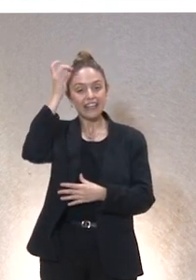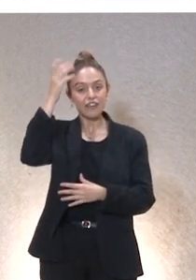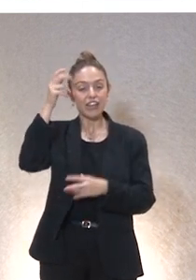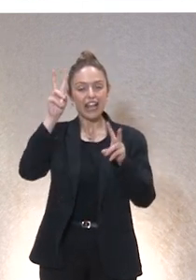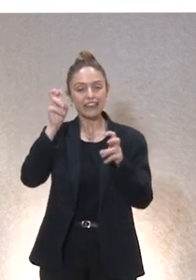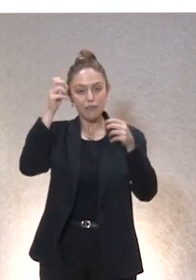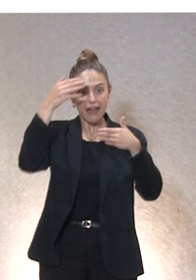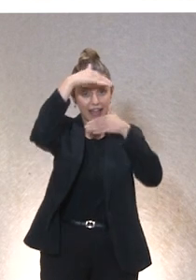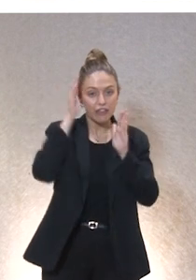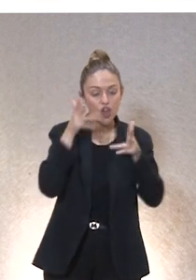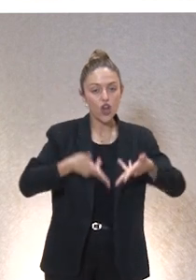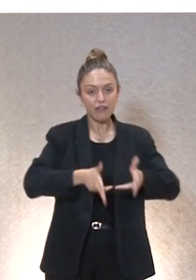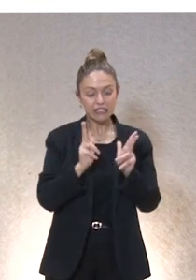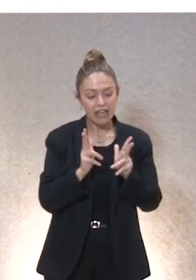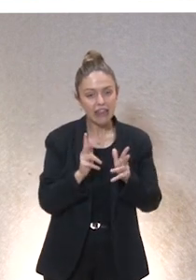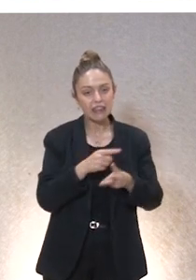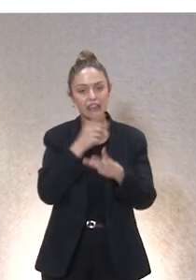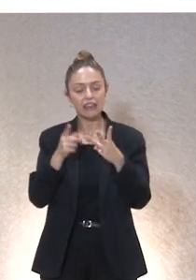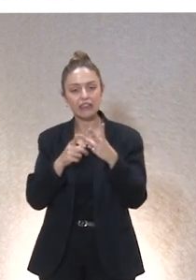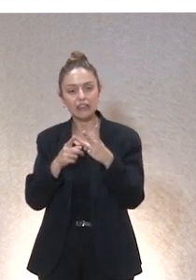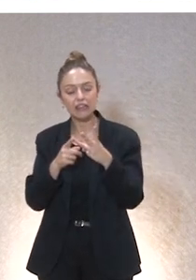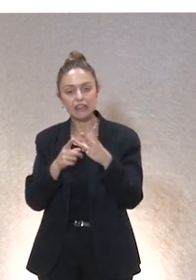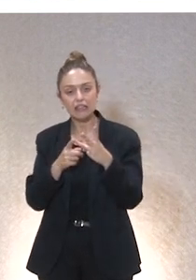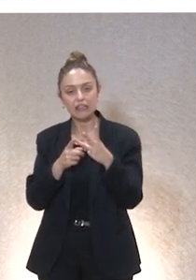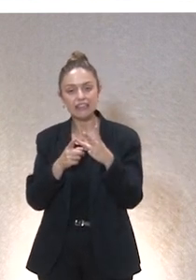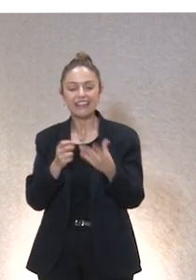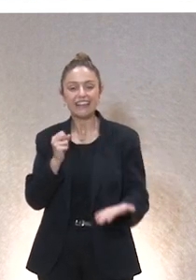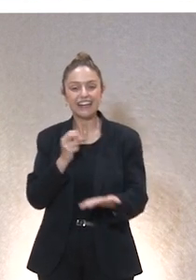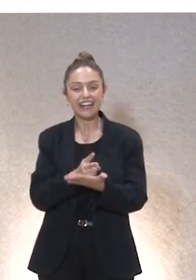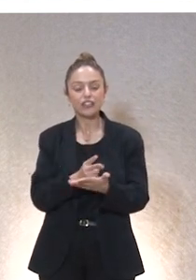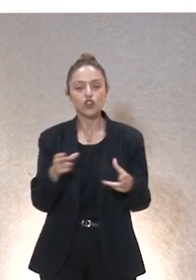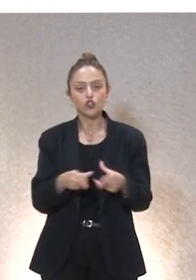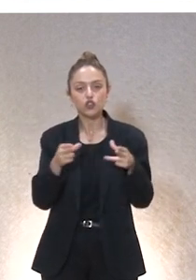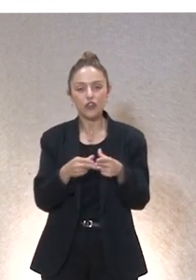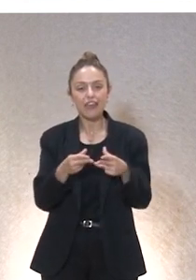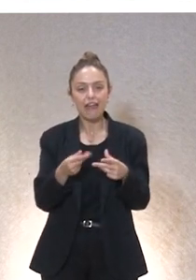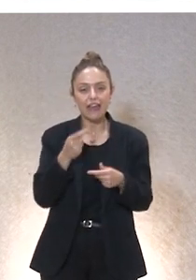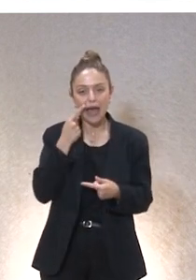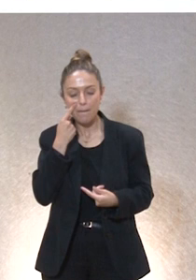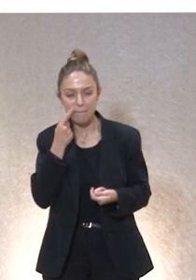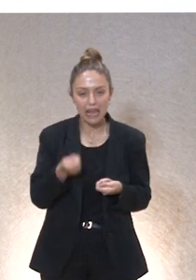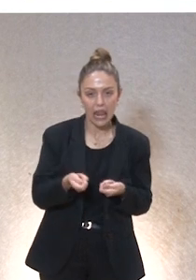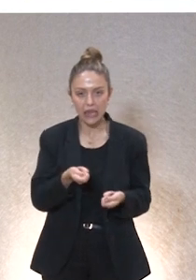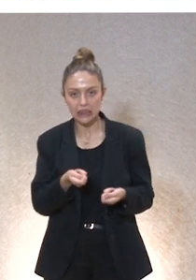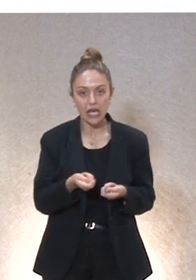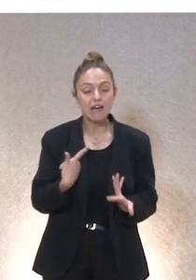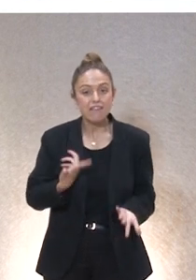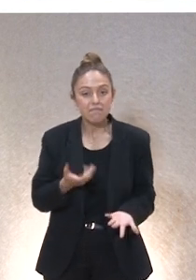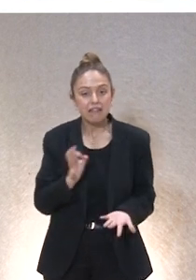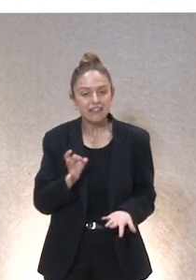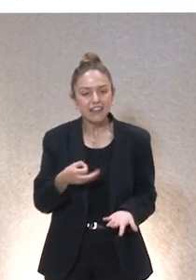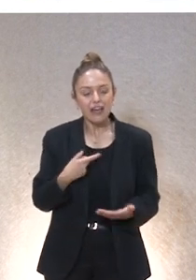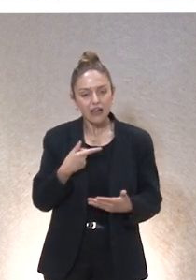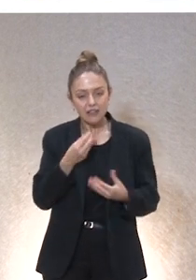la atención, el problema de la libertad y el reto de una sociedad de la vigilancia. Ciertamente, una sociedad donde